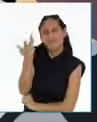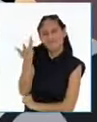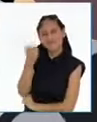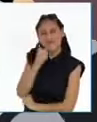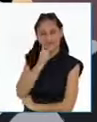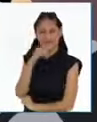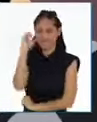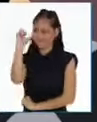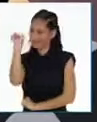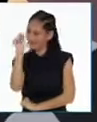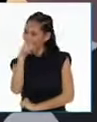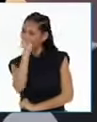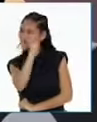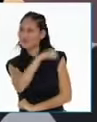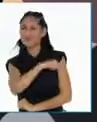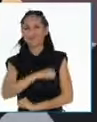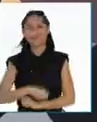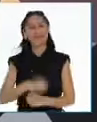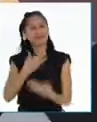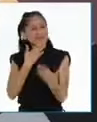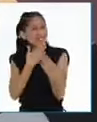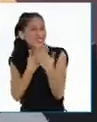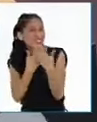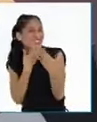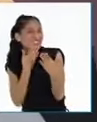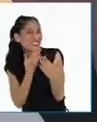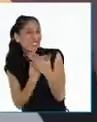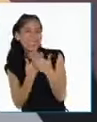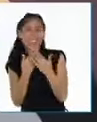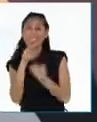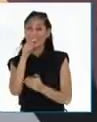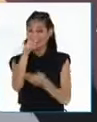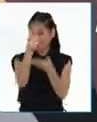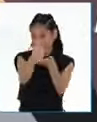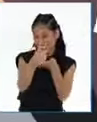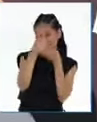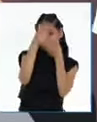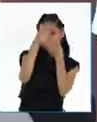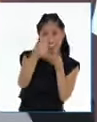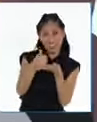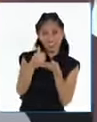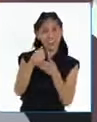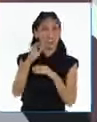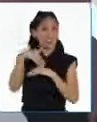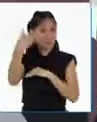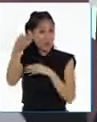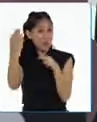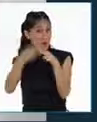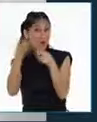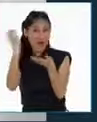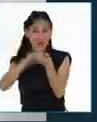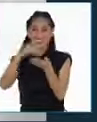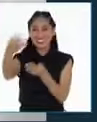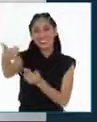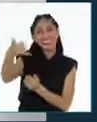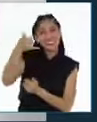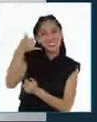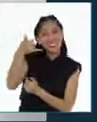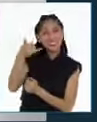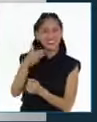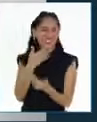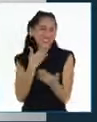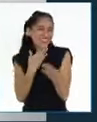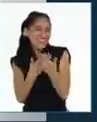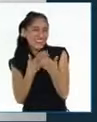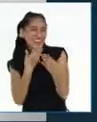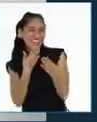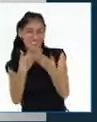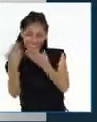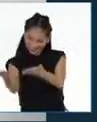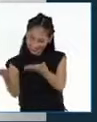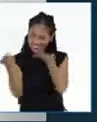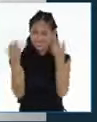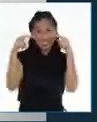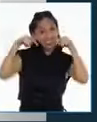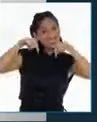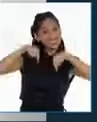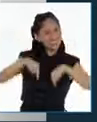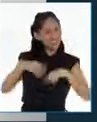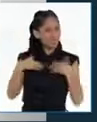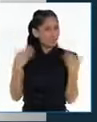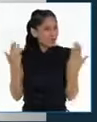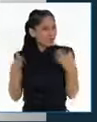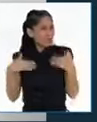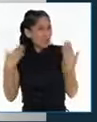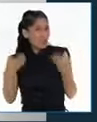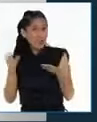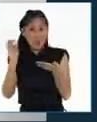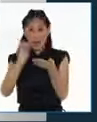me parece que sí. Muchas gracias, Pilar, por tu ayuda. Pronto te volveremos a buscar. Muchas gracias por la invitación. Ha sido un gusto